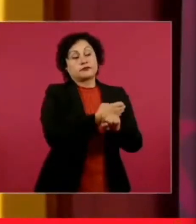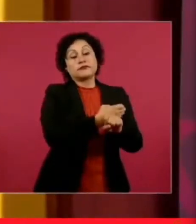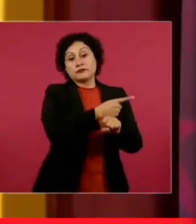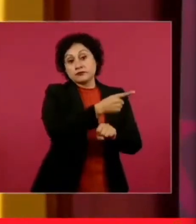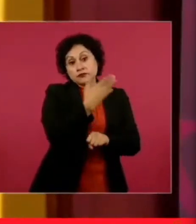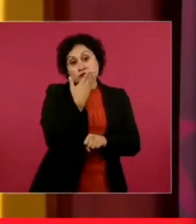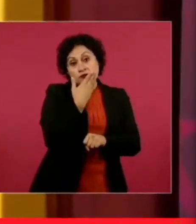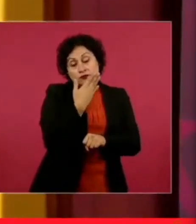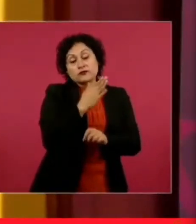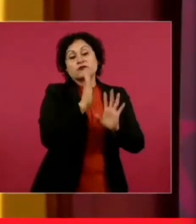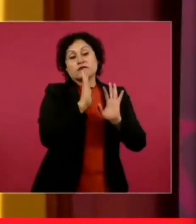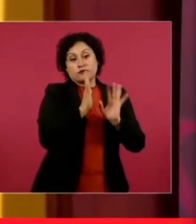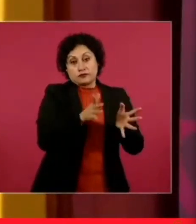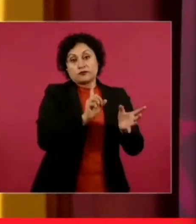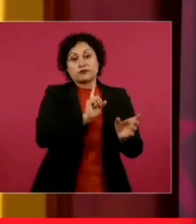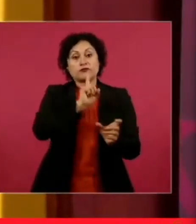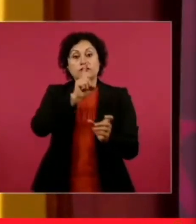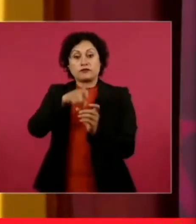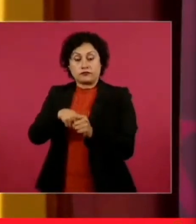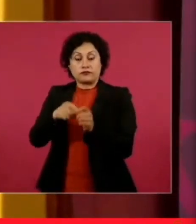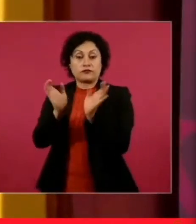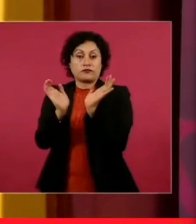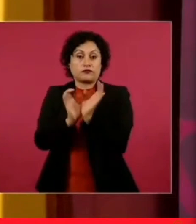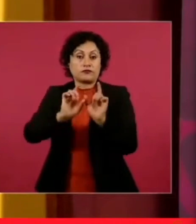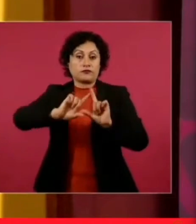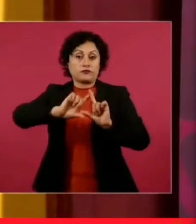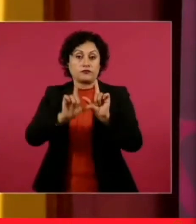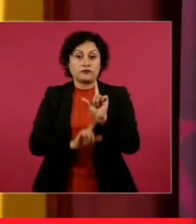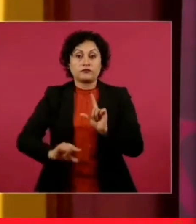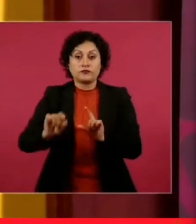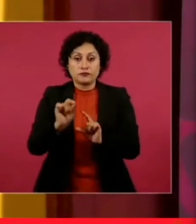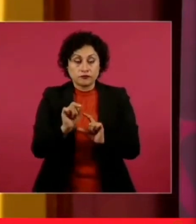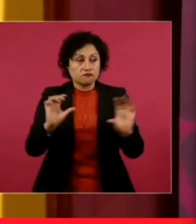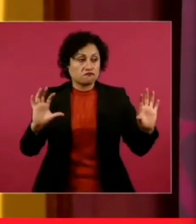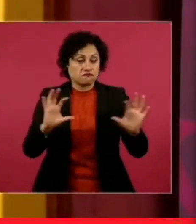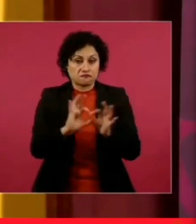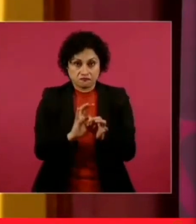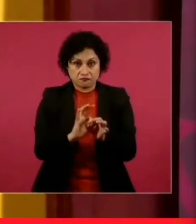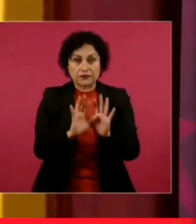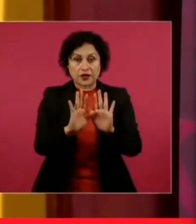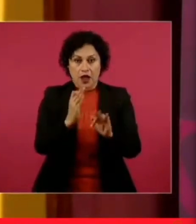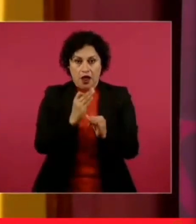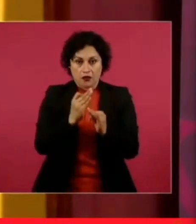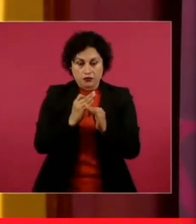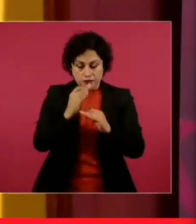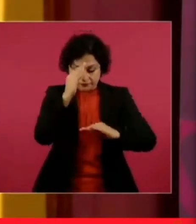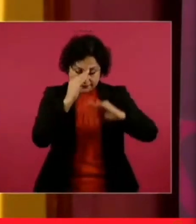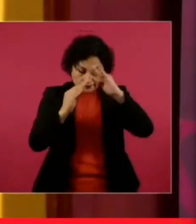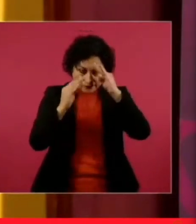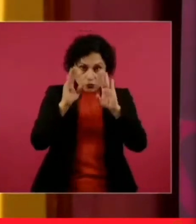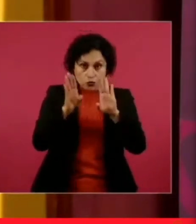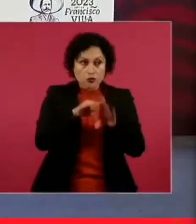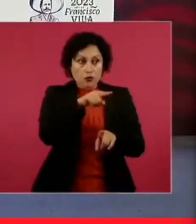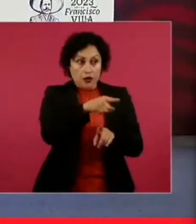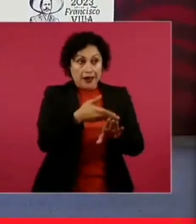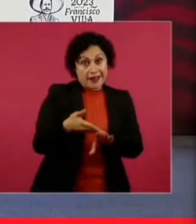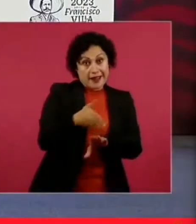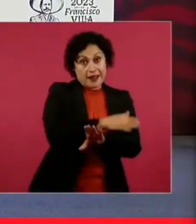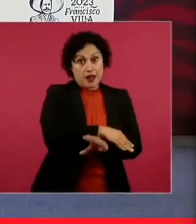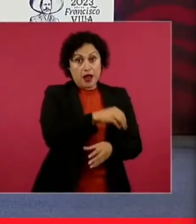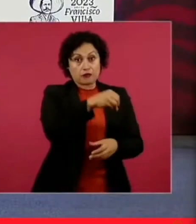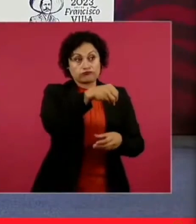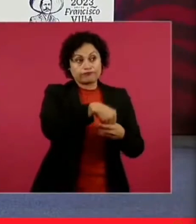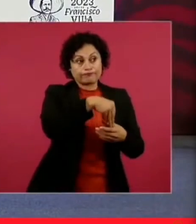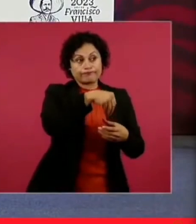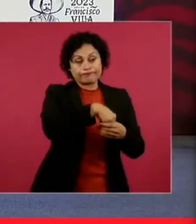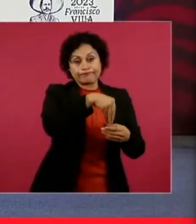cotizar a Foviste Nacional y estamos en el proceso de ver cómo se puede migrar la subcuenta de vivienda acumulada al Foviste para que puedan